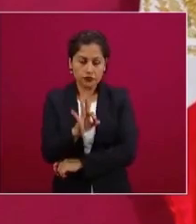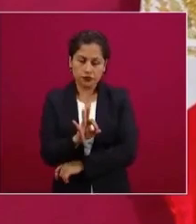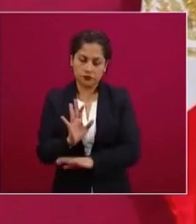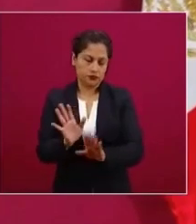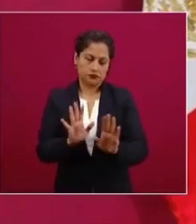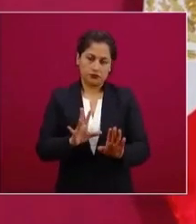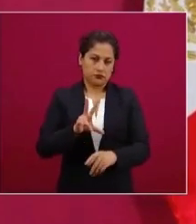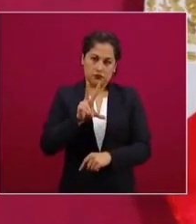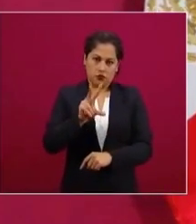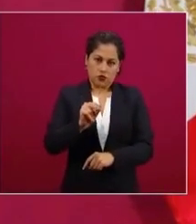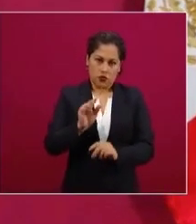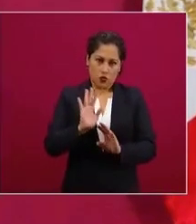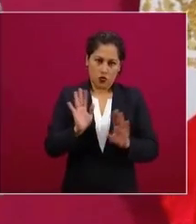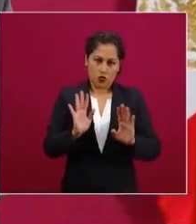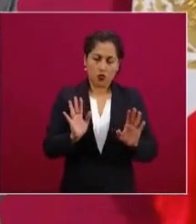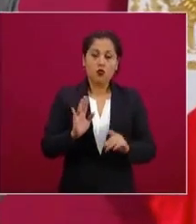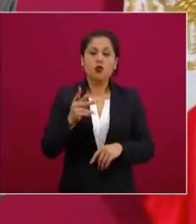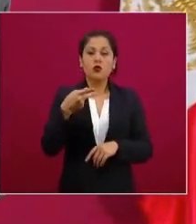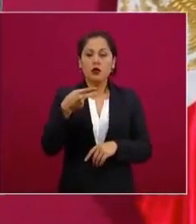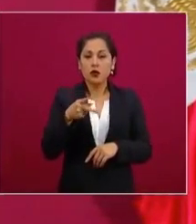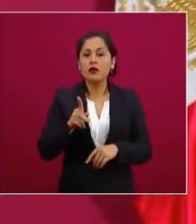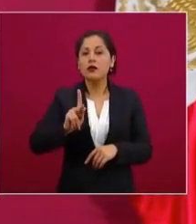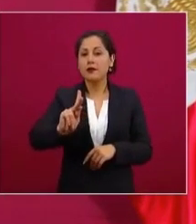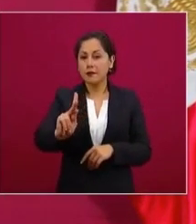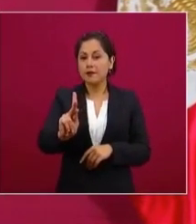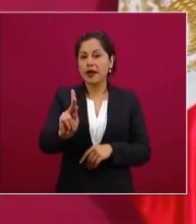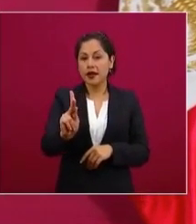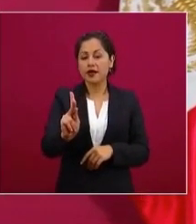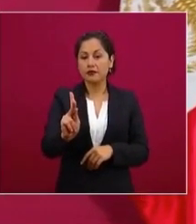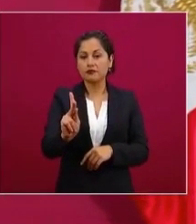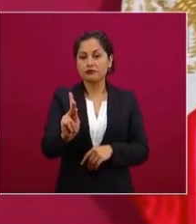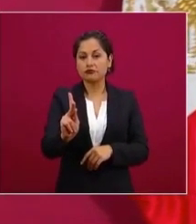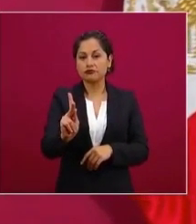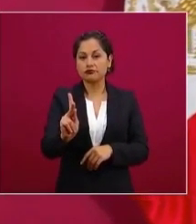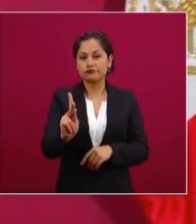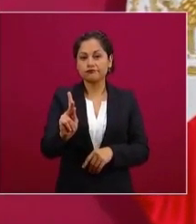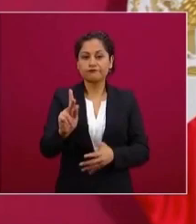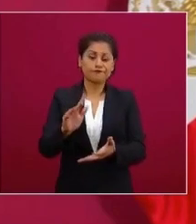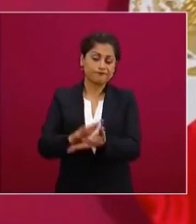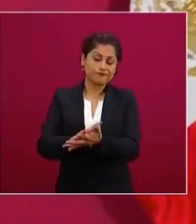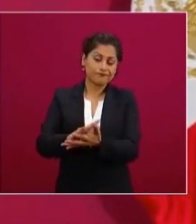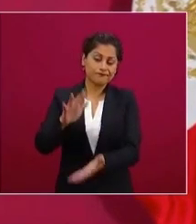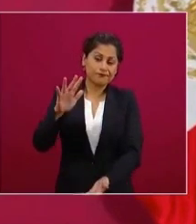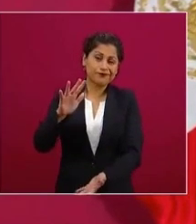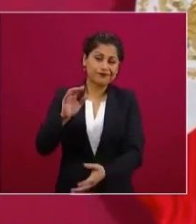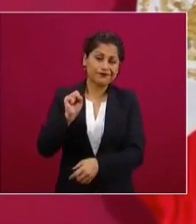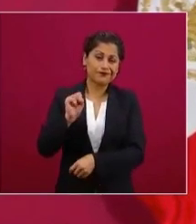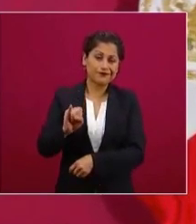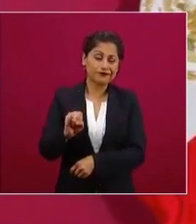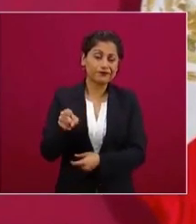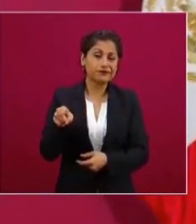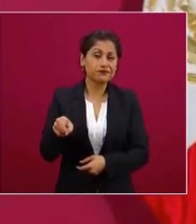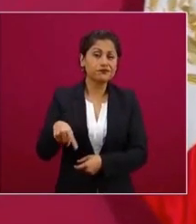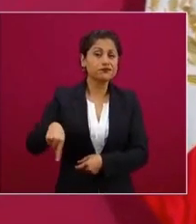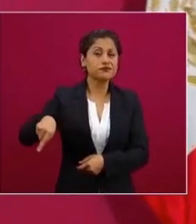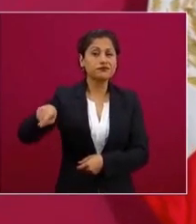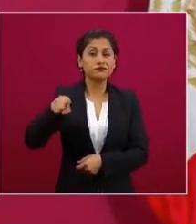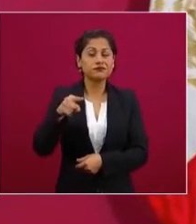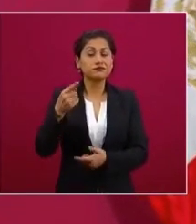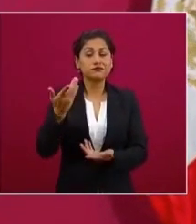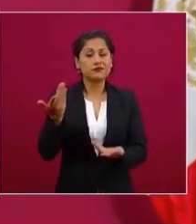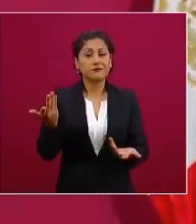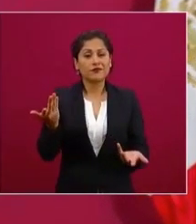Totalmente. No quería ser, Soledad. Es que eso es lo que no quería ser. A eso me refiero cuando digo... Perdón que interrumpa. Cuando digo